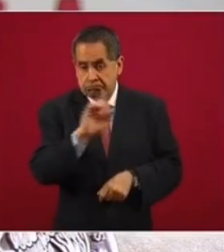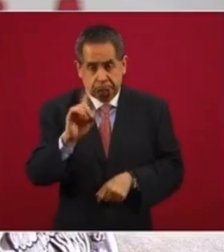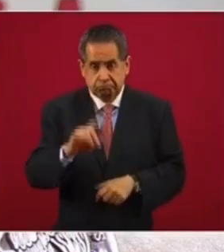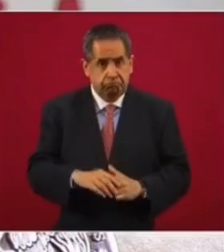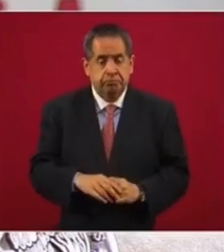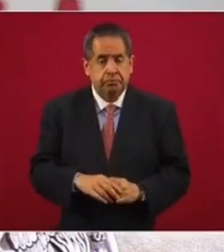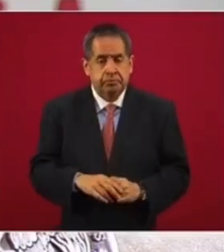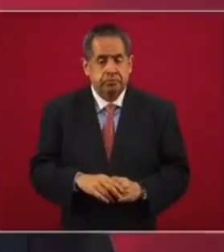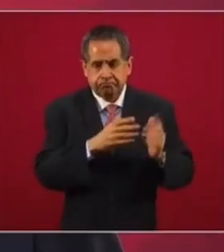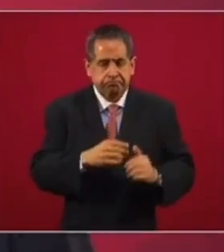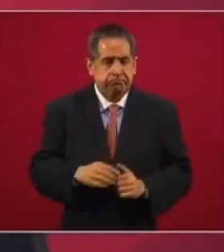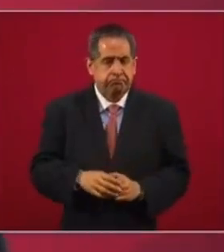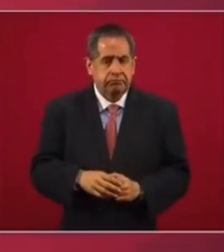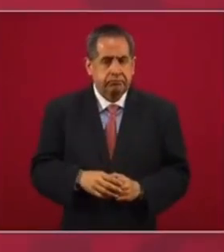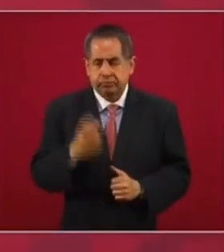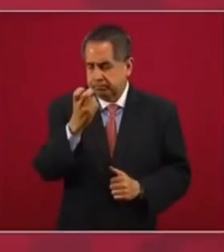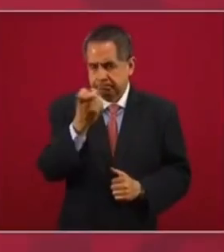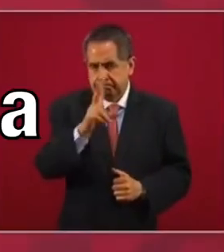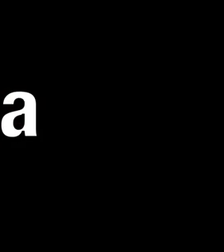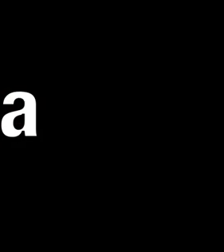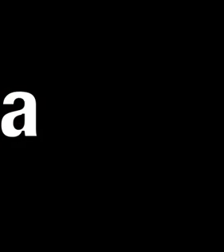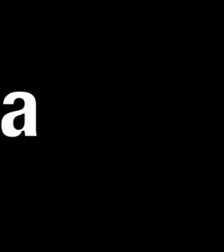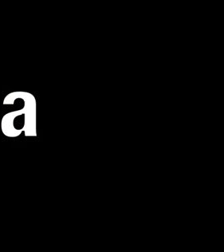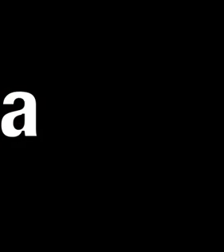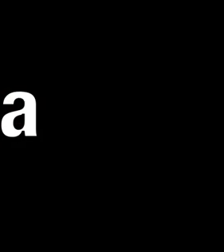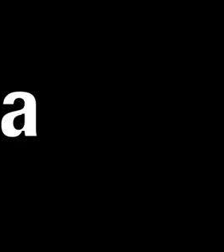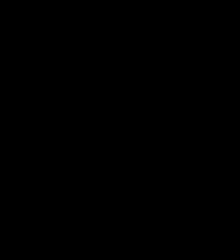por un tubo. Porque eso ya cambió.